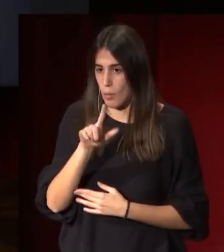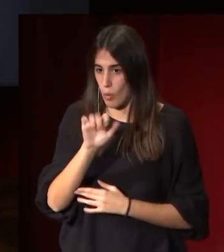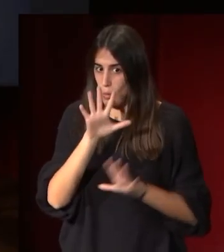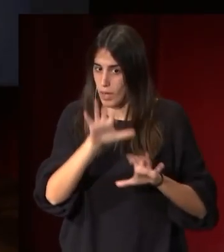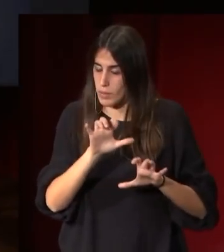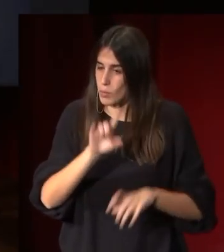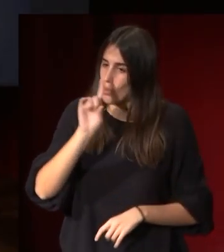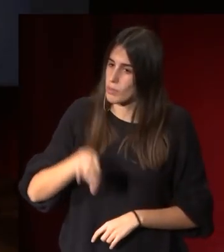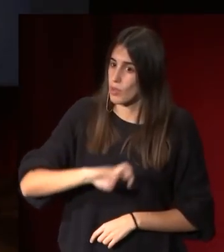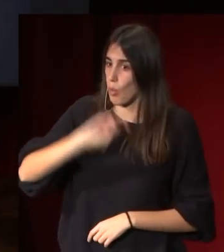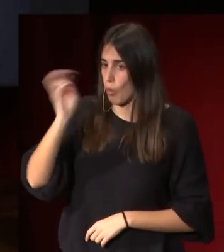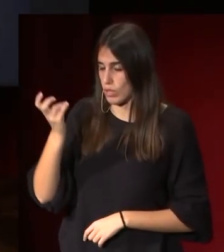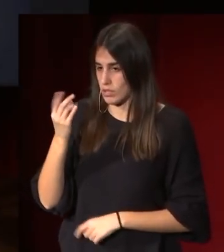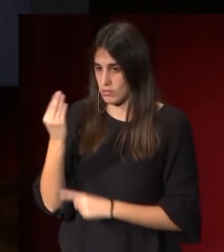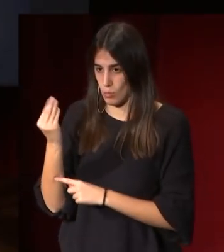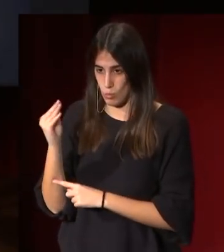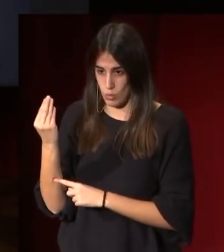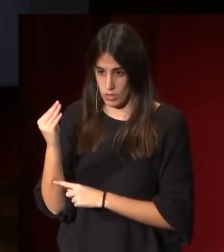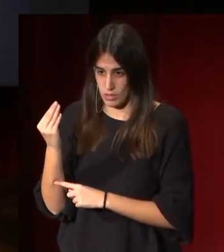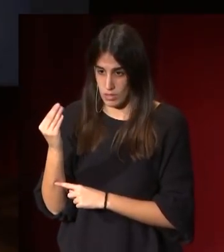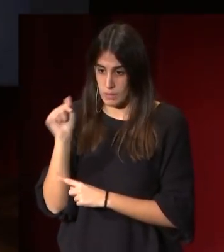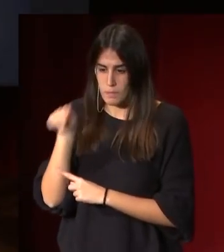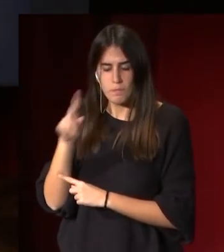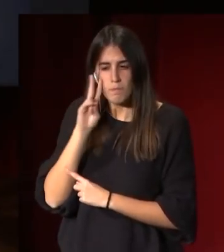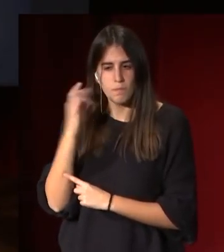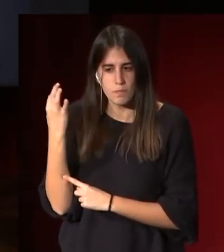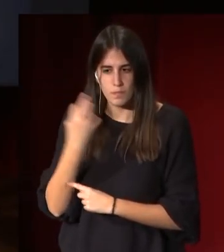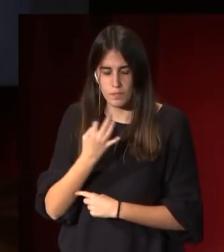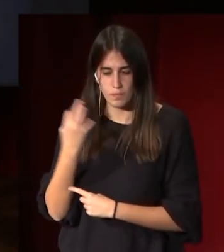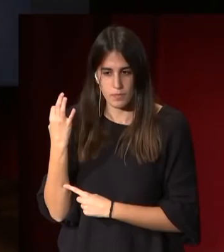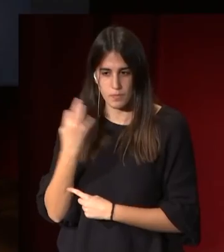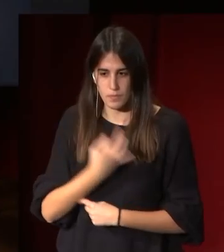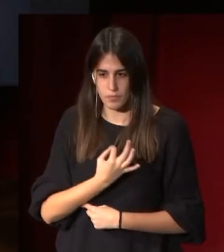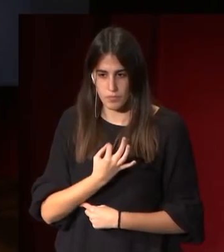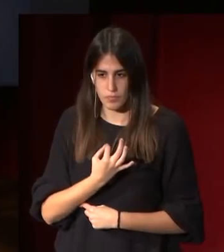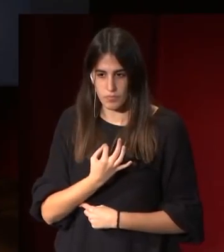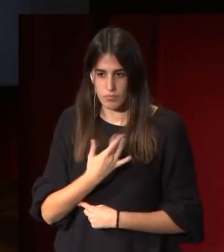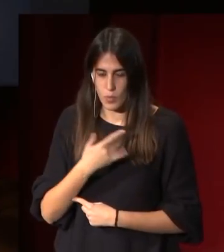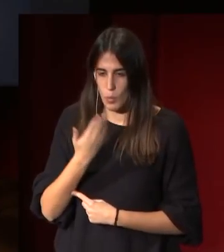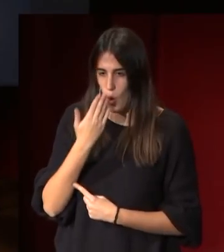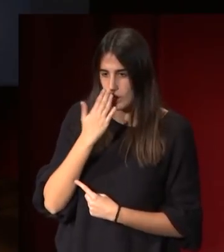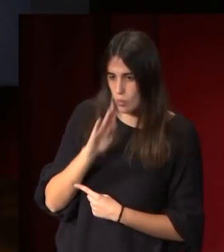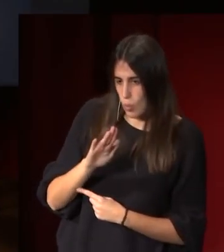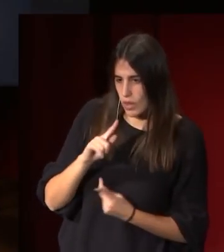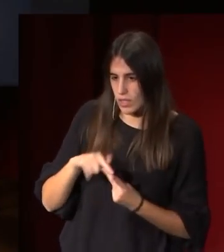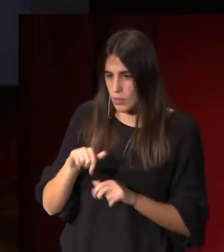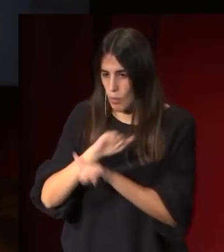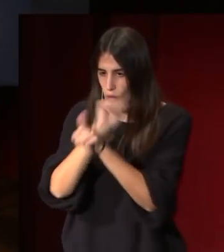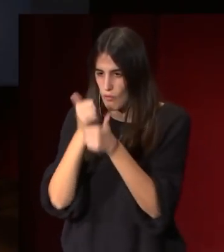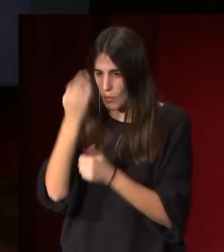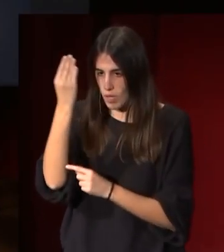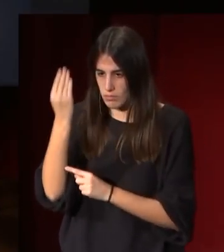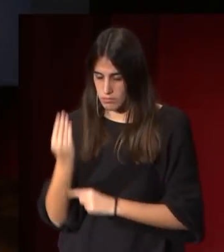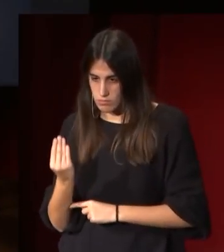de otras obras en las que lo que estamos viendo son las actitudes, las posiciones de las figuras.